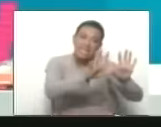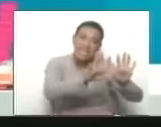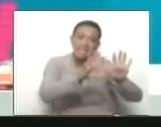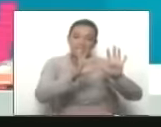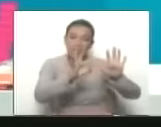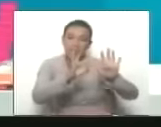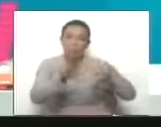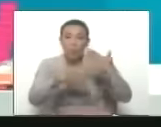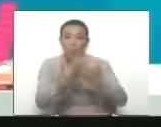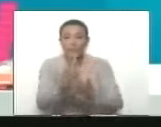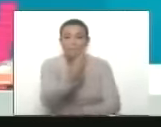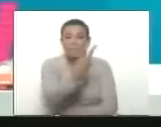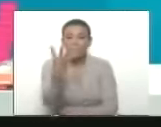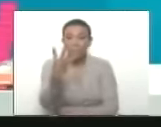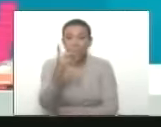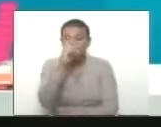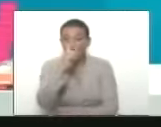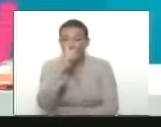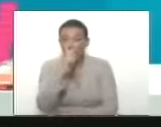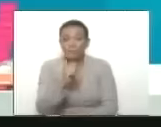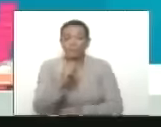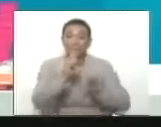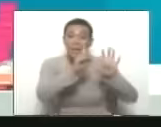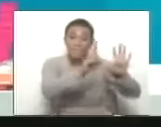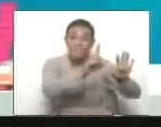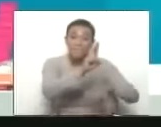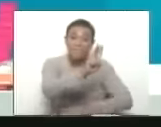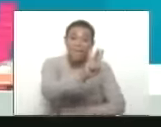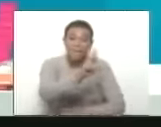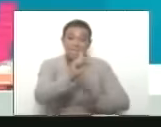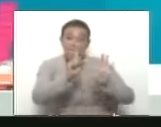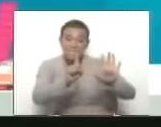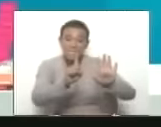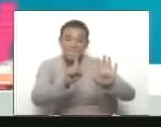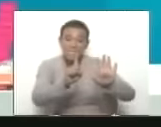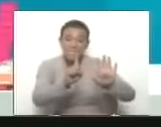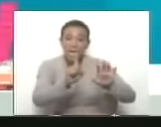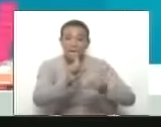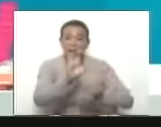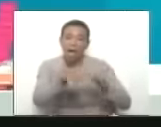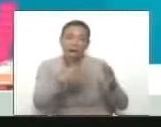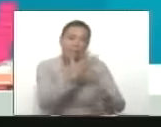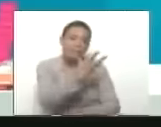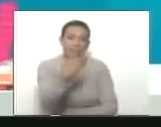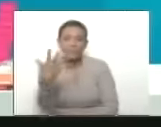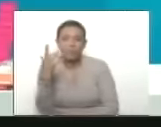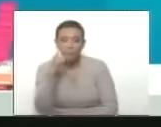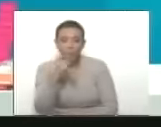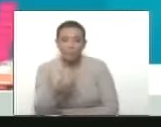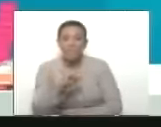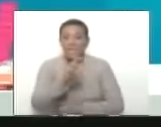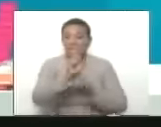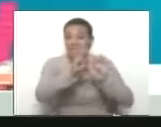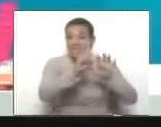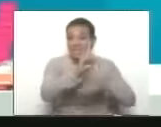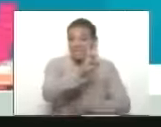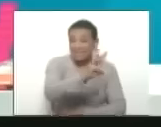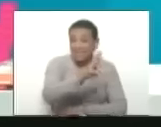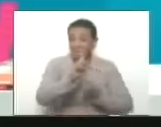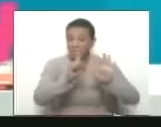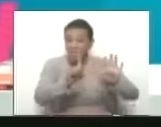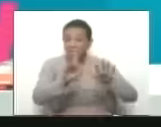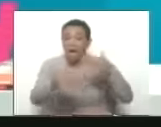se ha inscrito el 11%, de 26 a 35 años el 24%, de 36 a 45